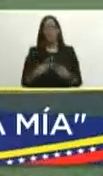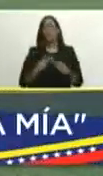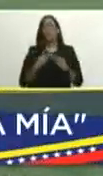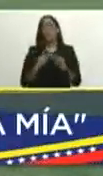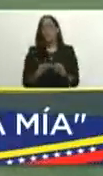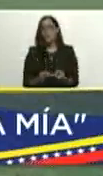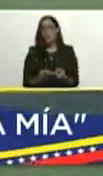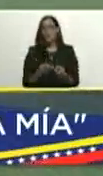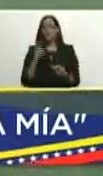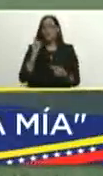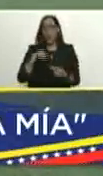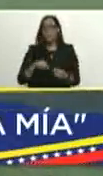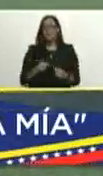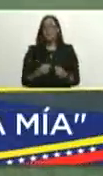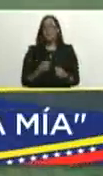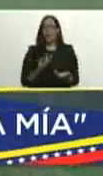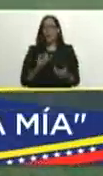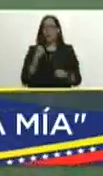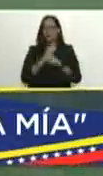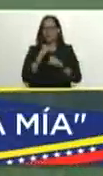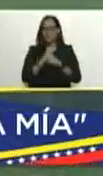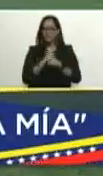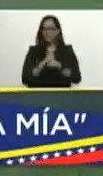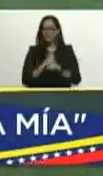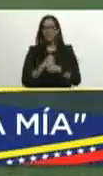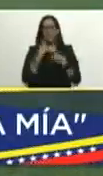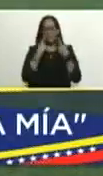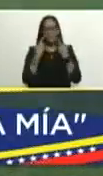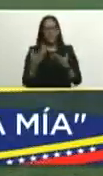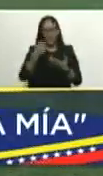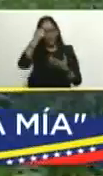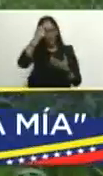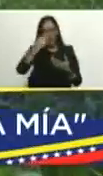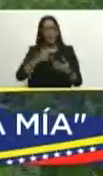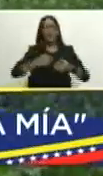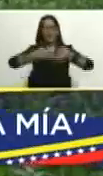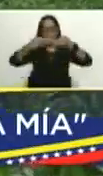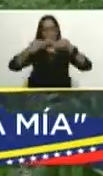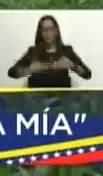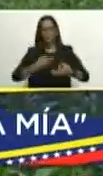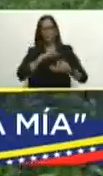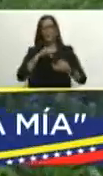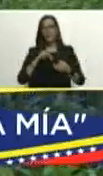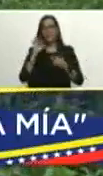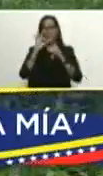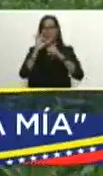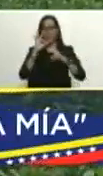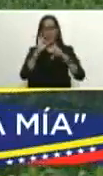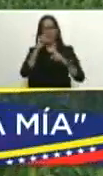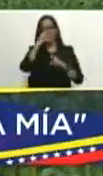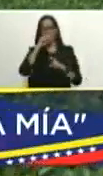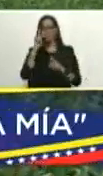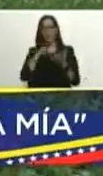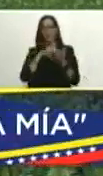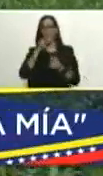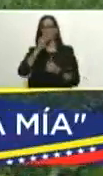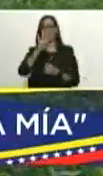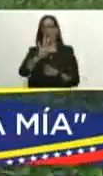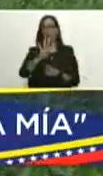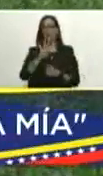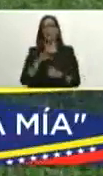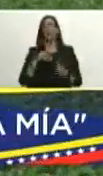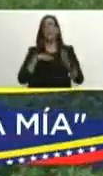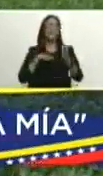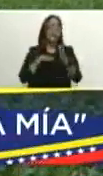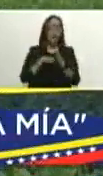sino que realmente con acción aquí este pueblo le dice que garantizamos nuestra semilla para el año 2024 vamos